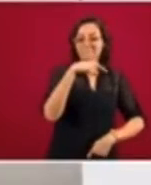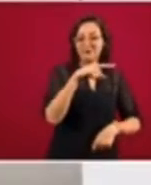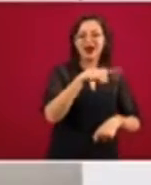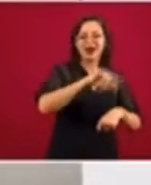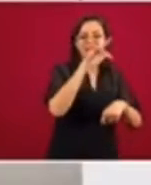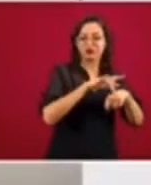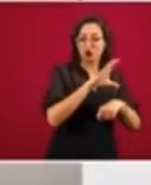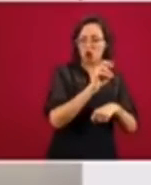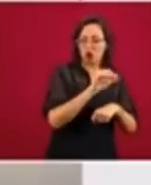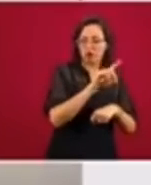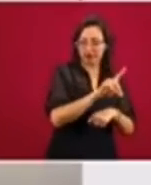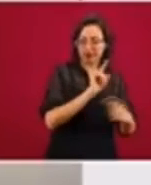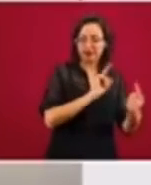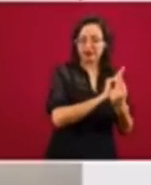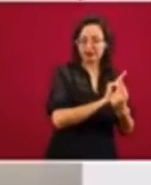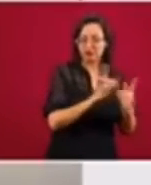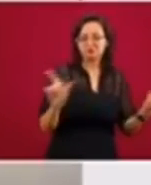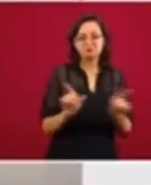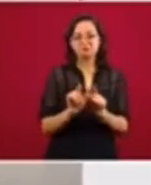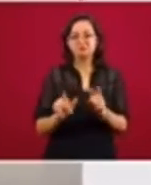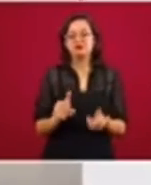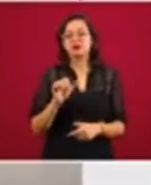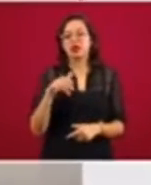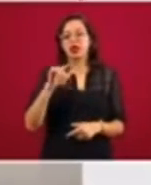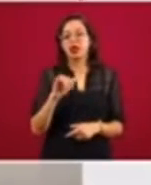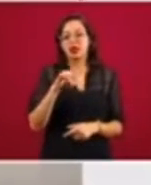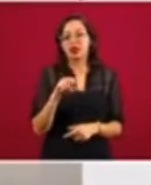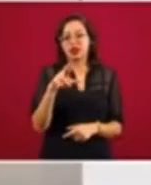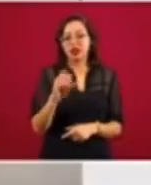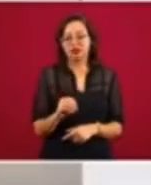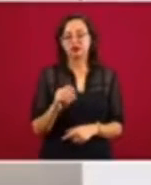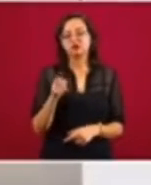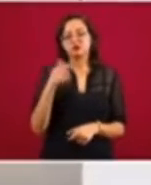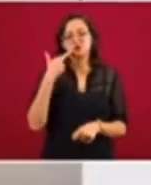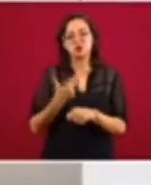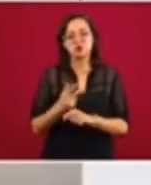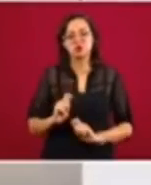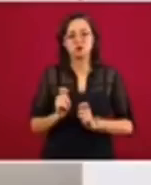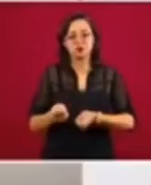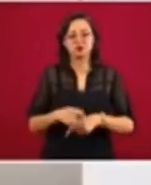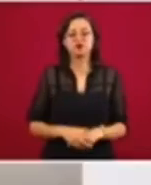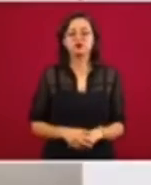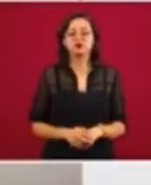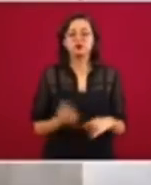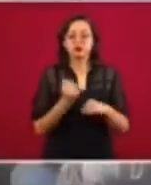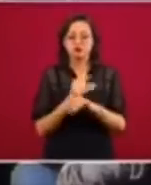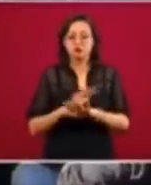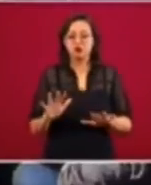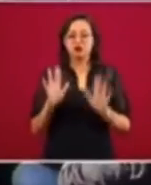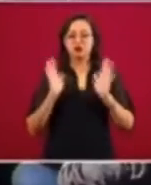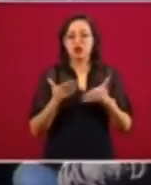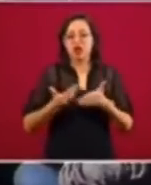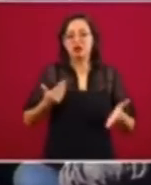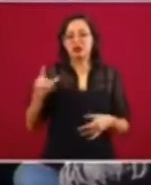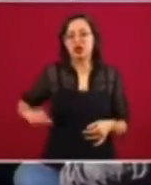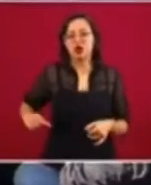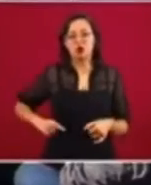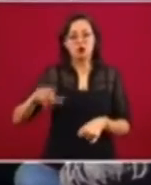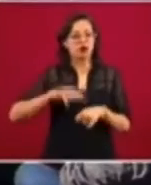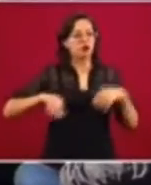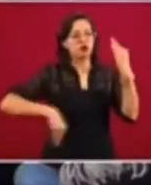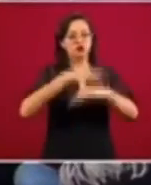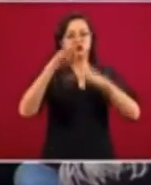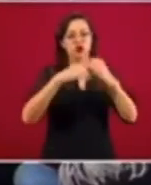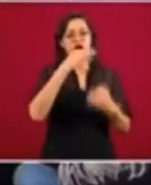y están en contacto con pacientes COVID. Atentamente, Alejandro Antonio Calderón Alipi, que es el responsable. Esta información se hizo llegar a los gobernadores, de tal manera que están